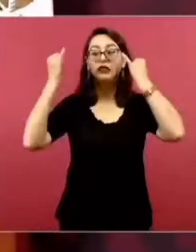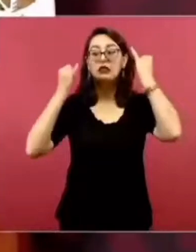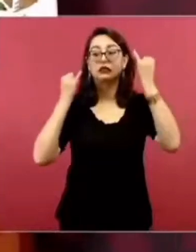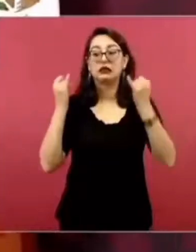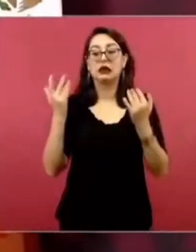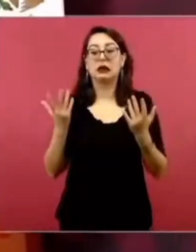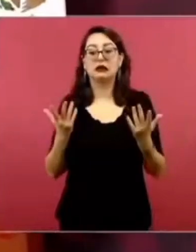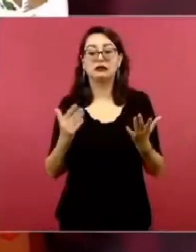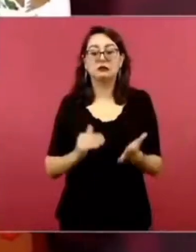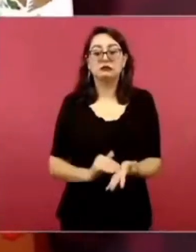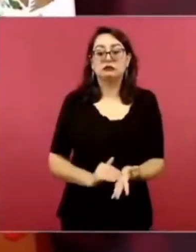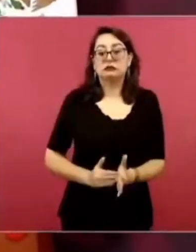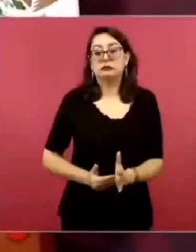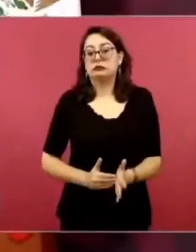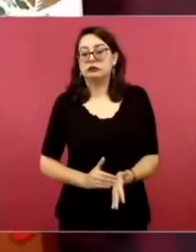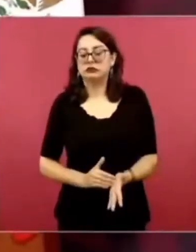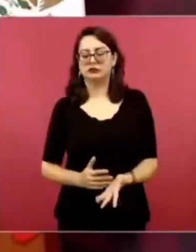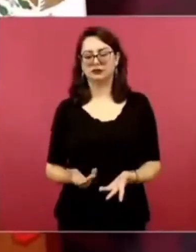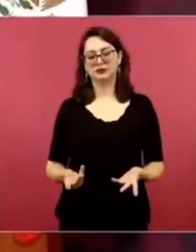todo en estos tiempos,